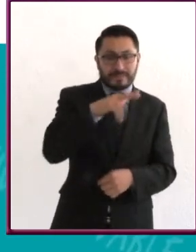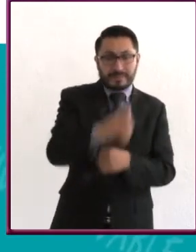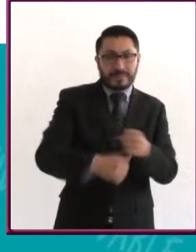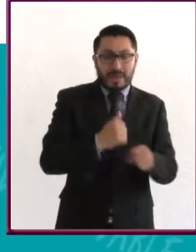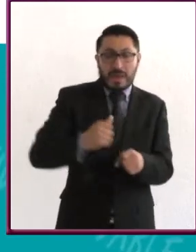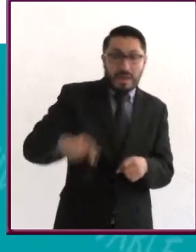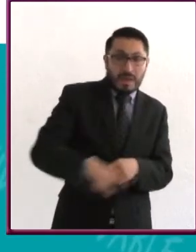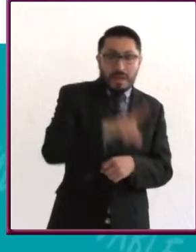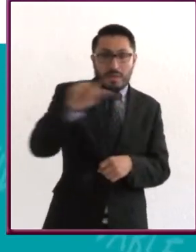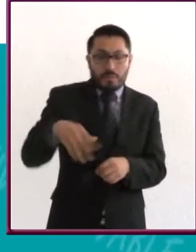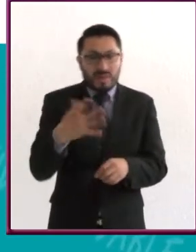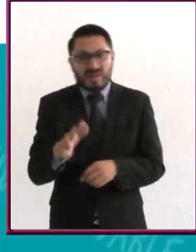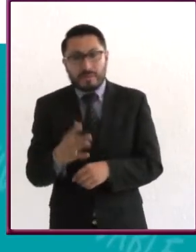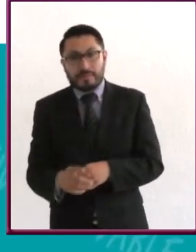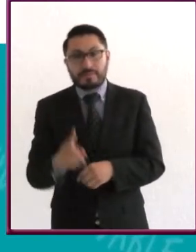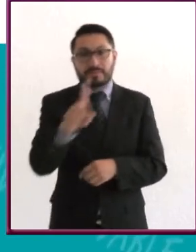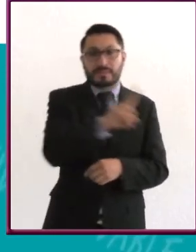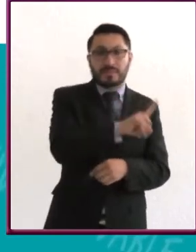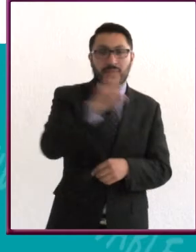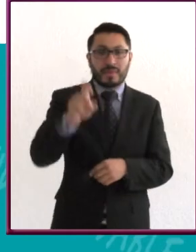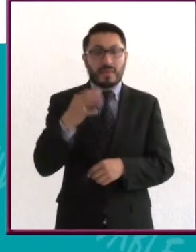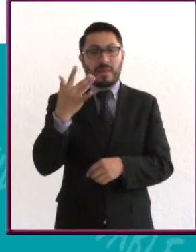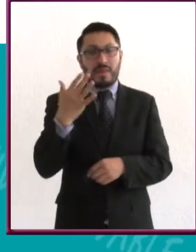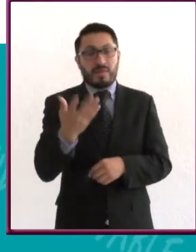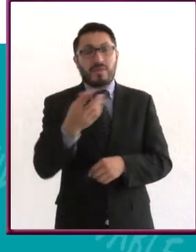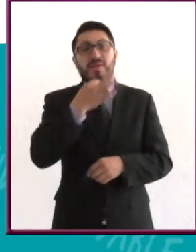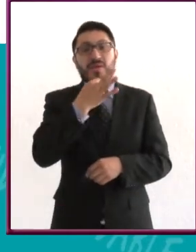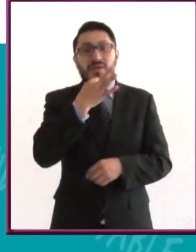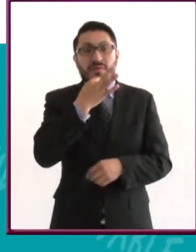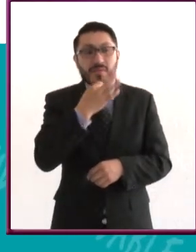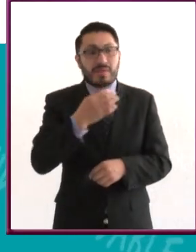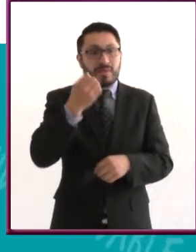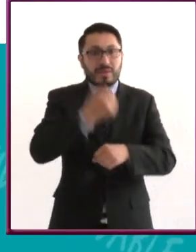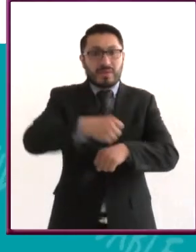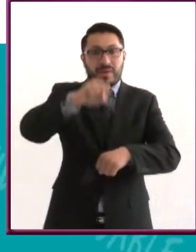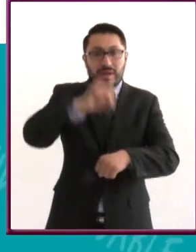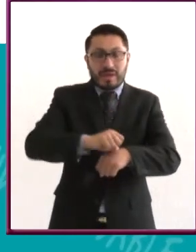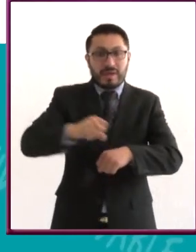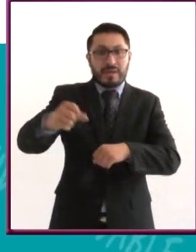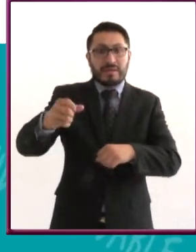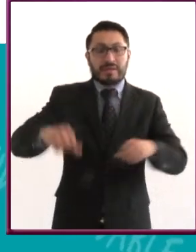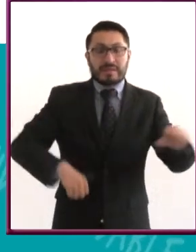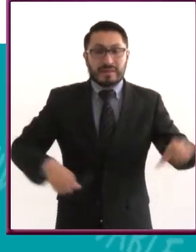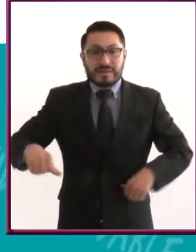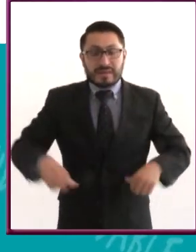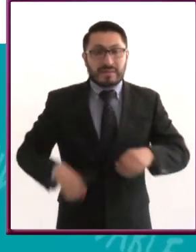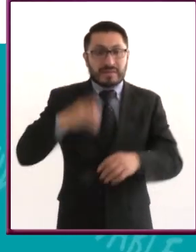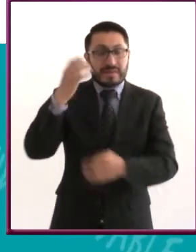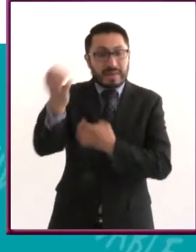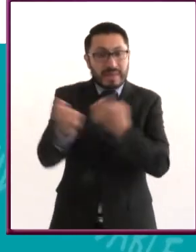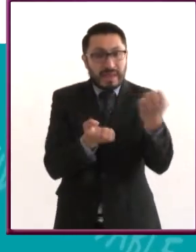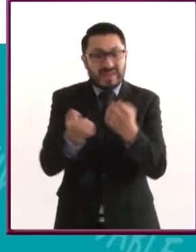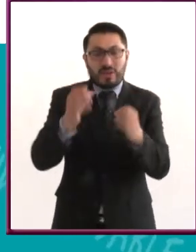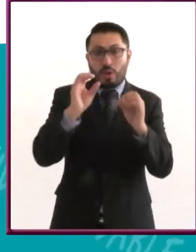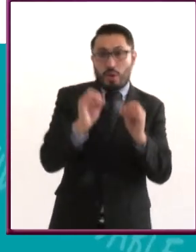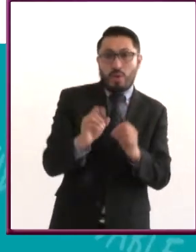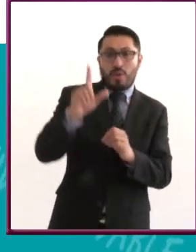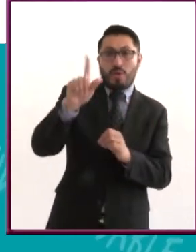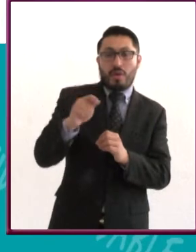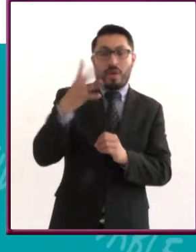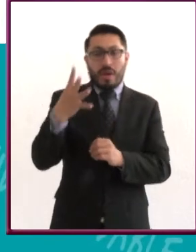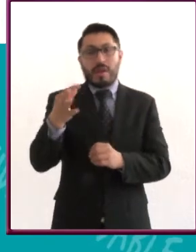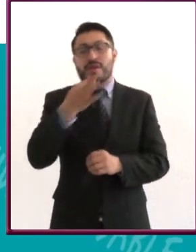años, dedicar un mínimo de 150 minutos semanales a la actividad física aeróbica de intensidad moderada o 75